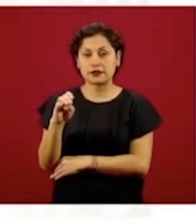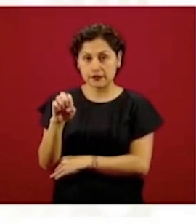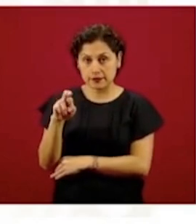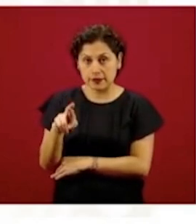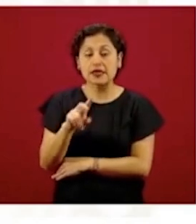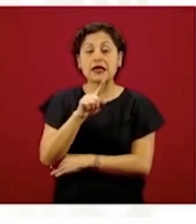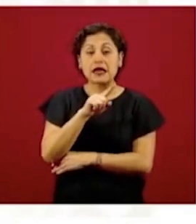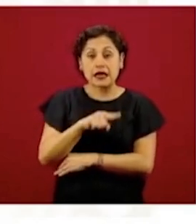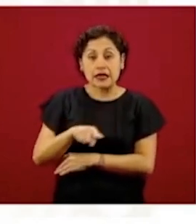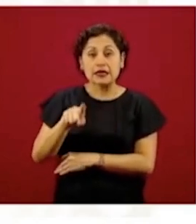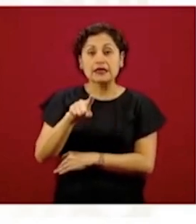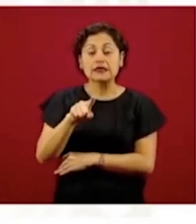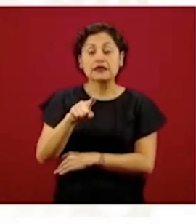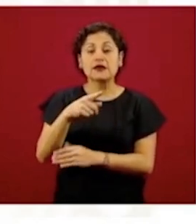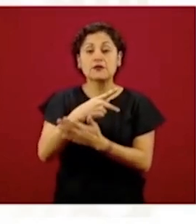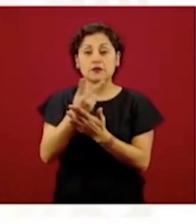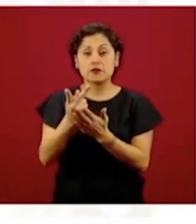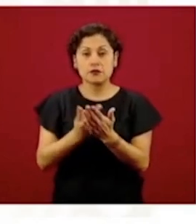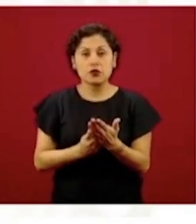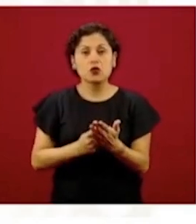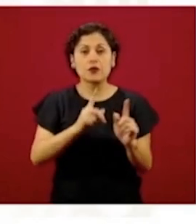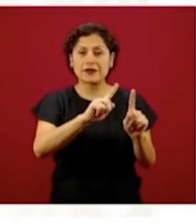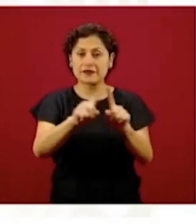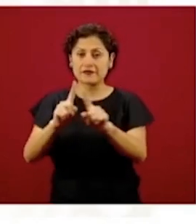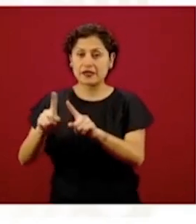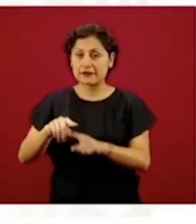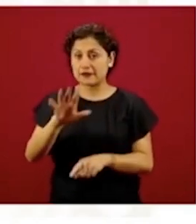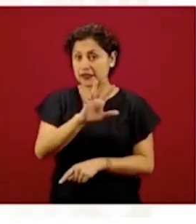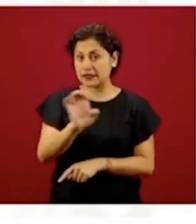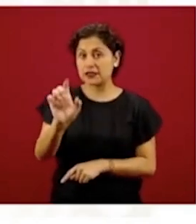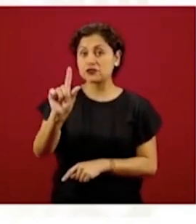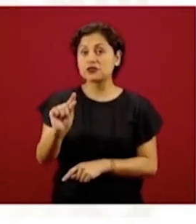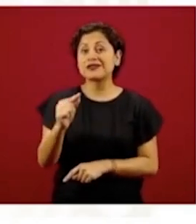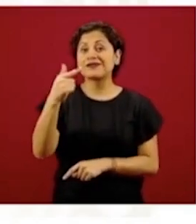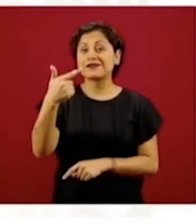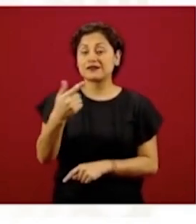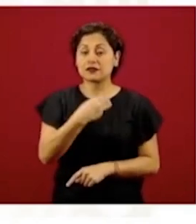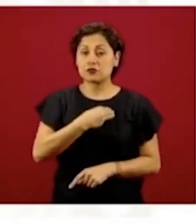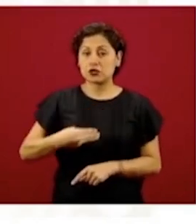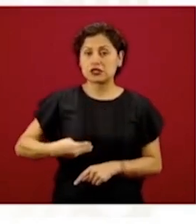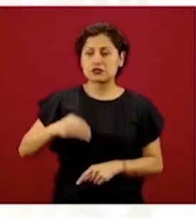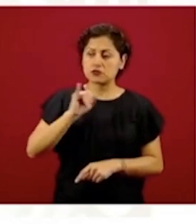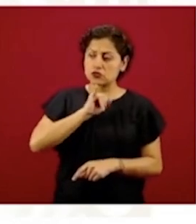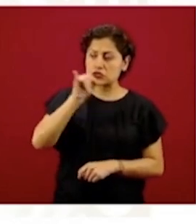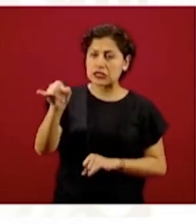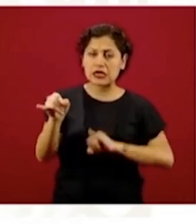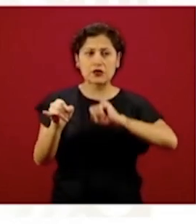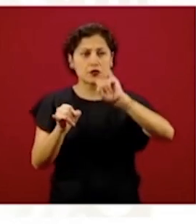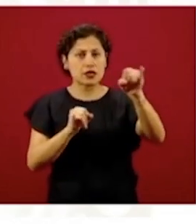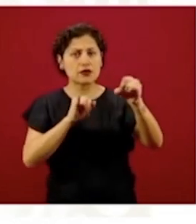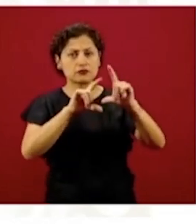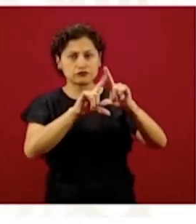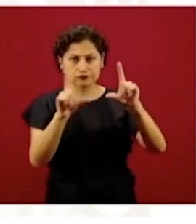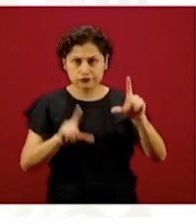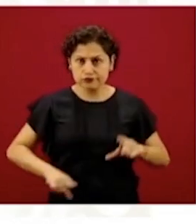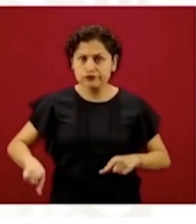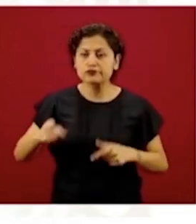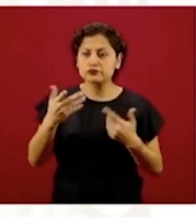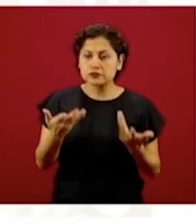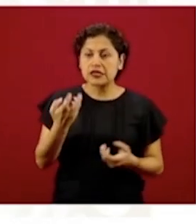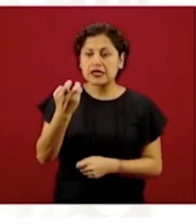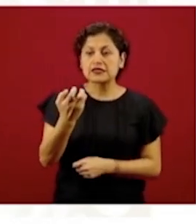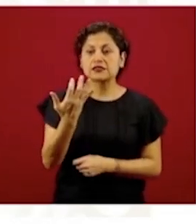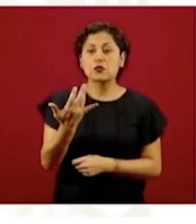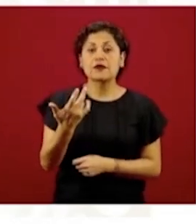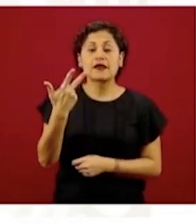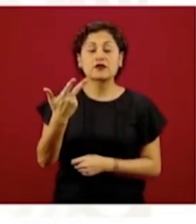a personas en 567 municipios de los más apartados, de los cuales, un dato interesante, el 58 por ciento